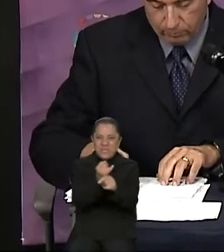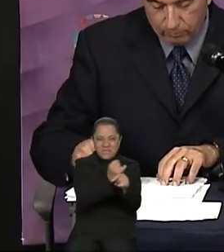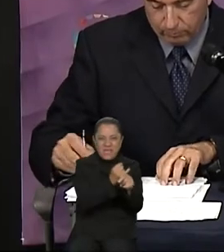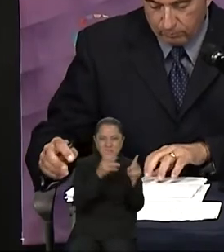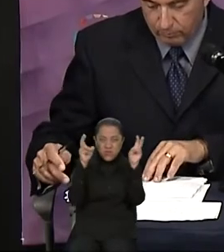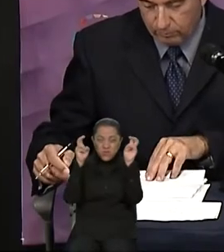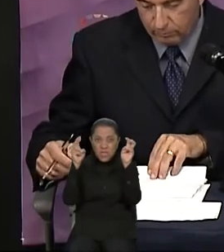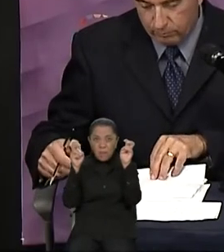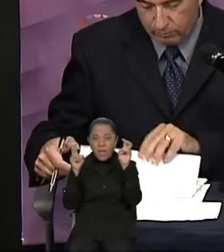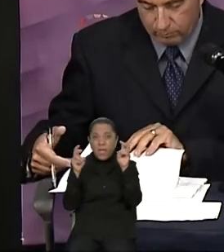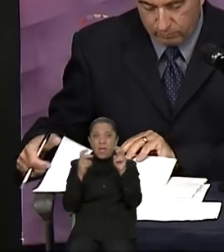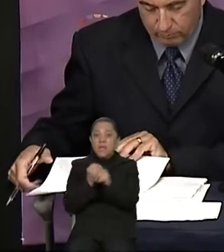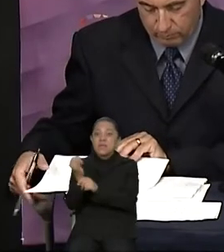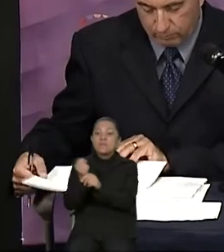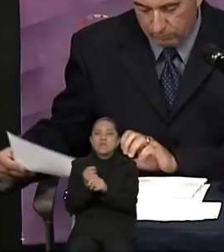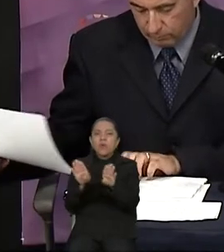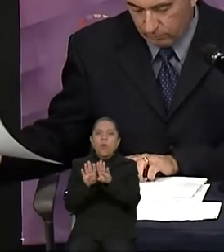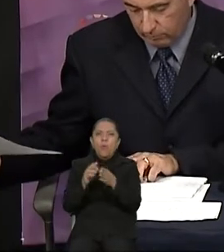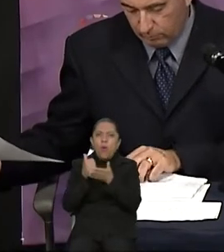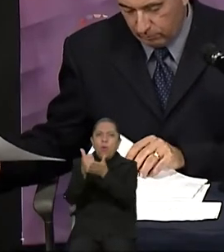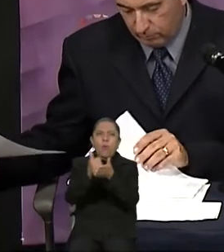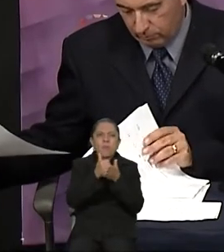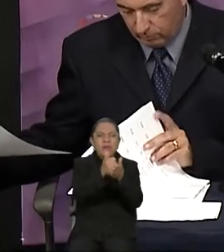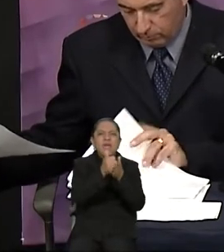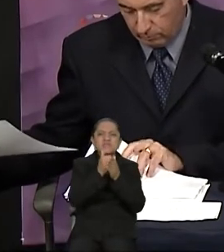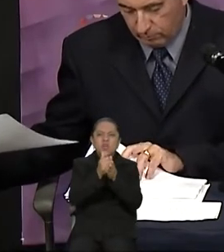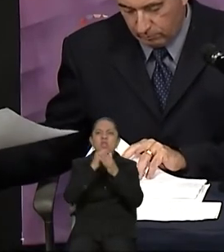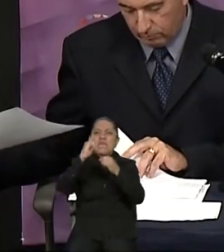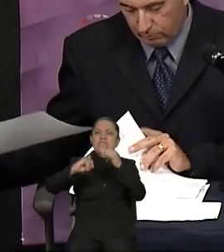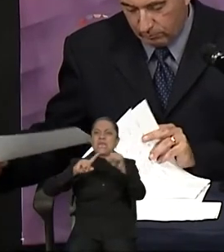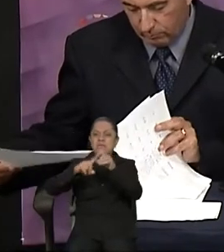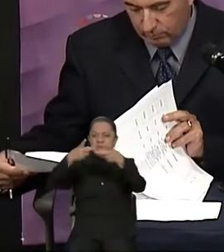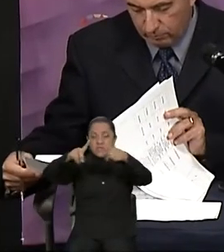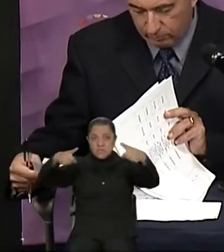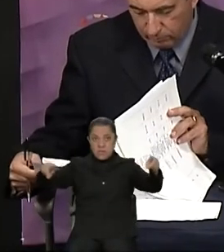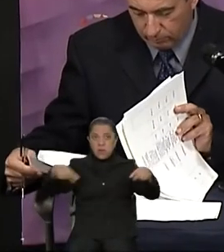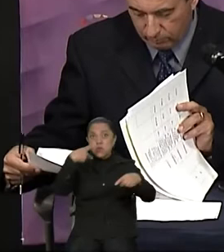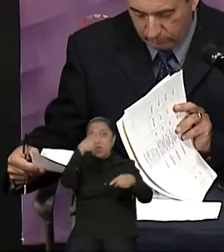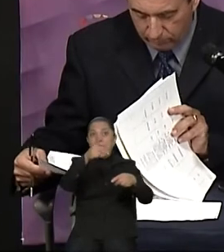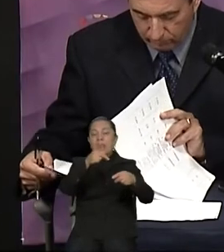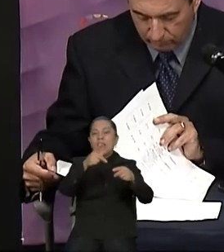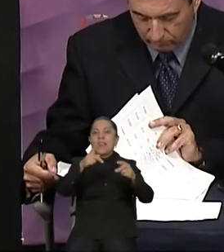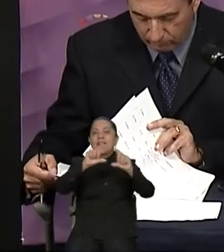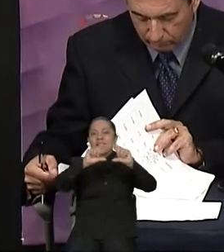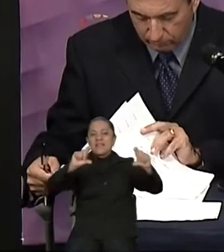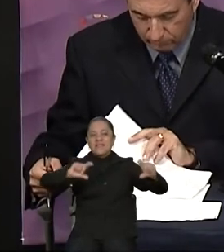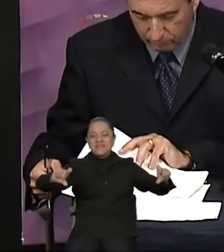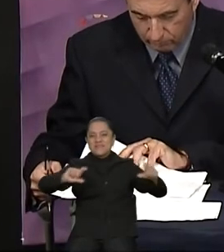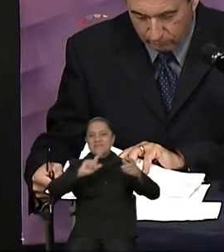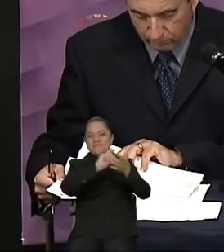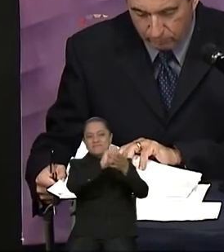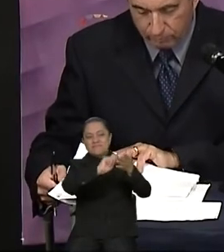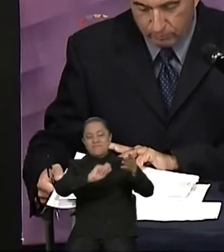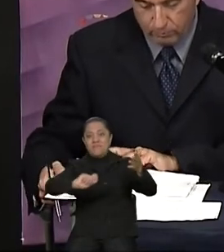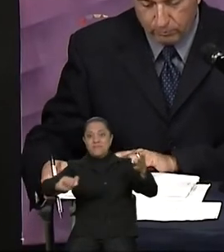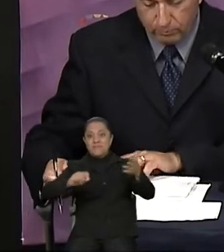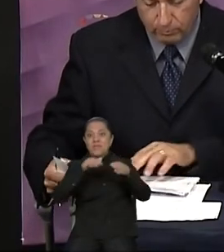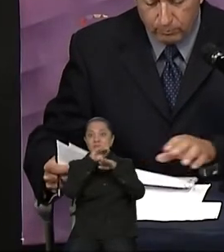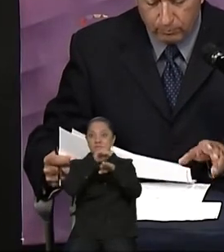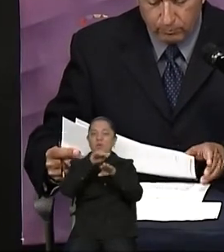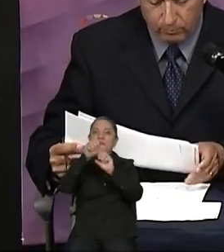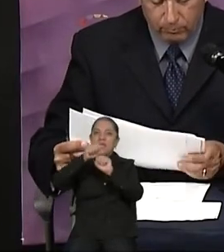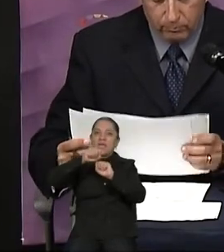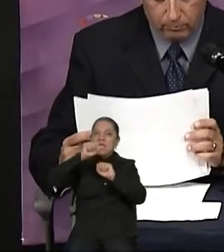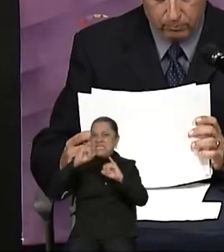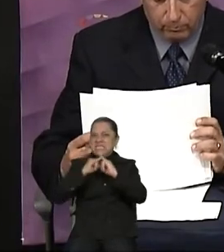como cooperación internacional para el desarrollo. Es autor de artículos sobre institucionalismo, economía política y